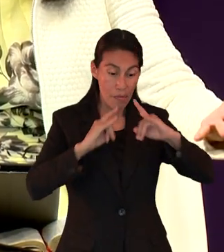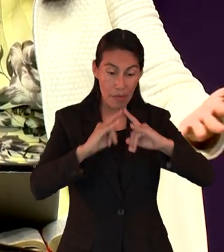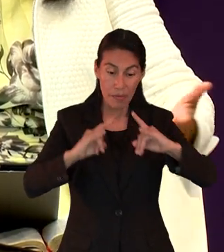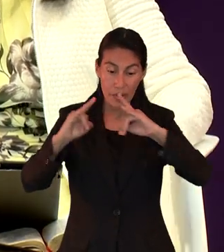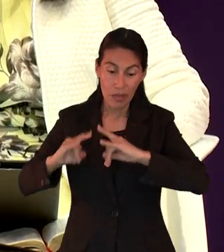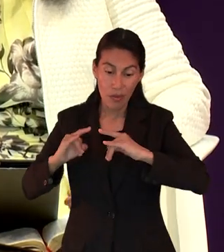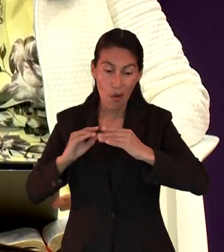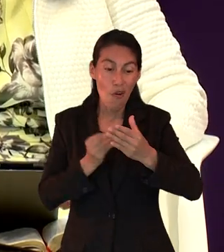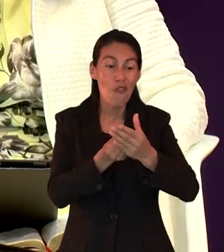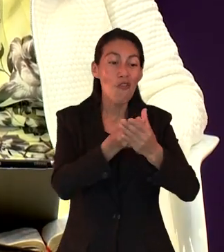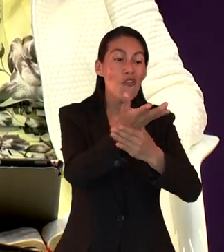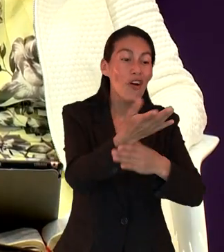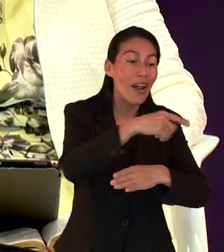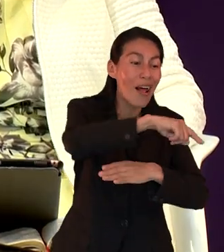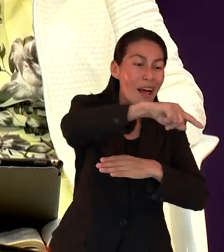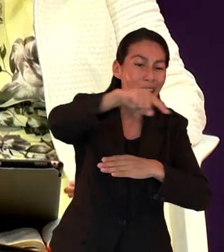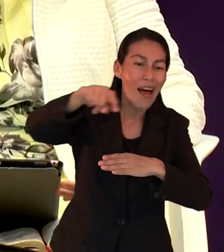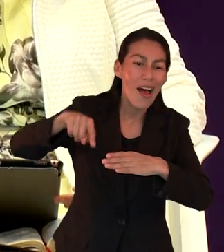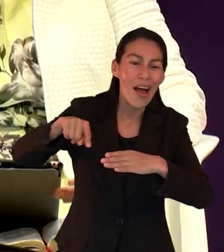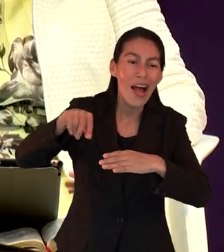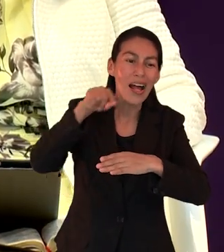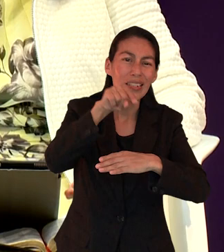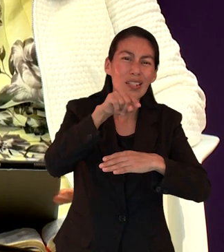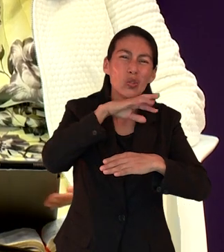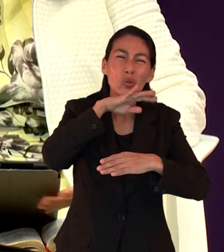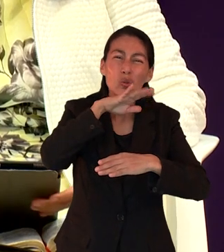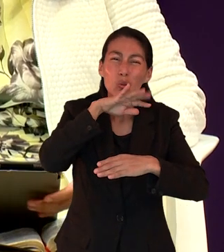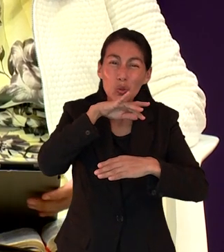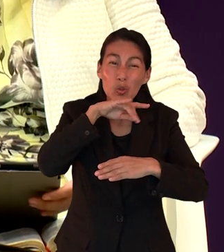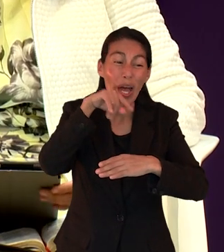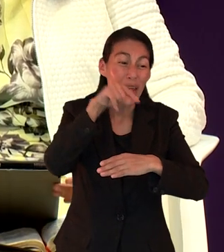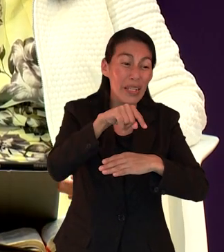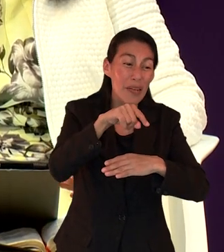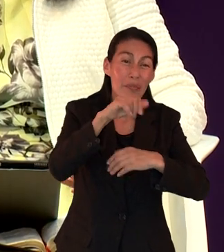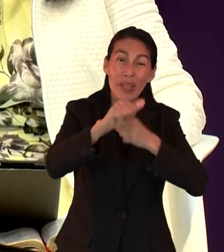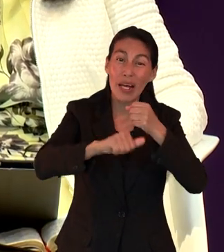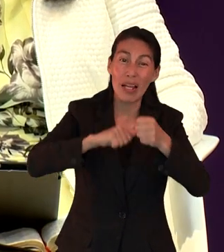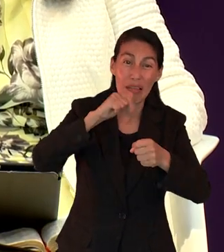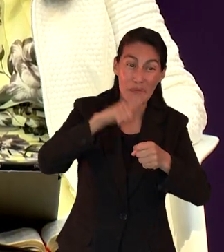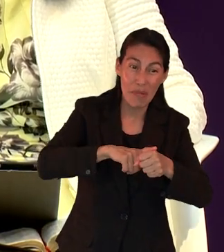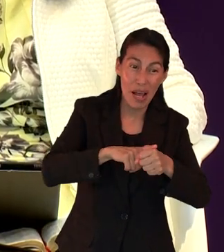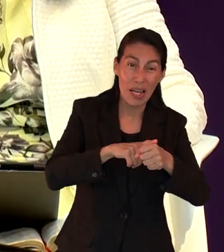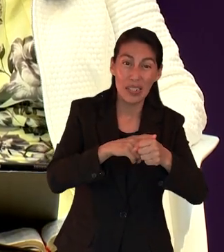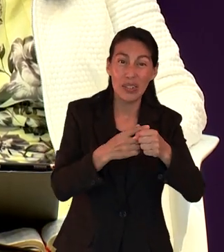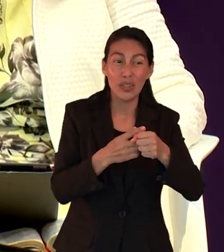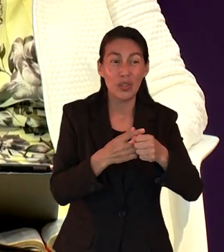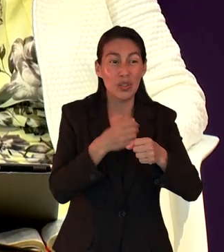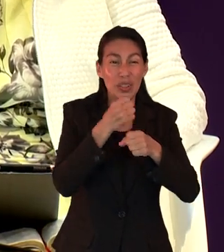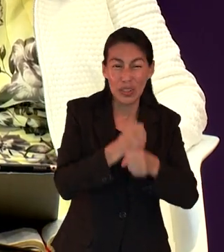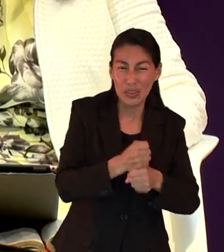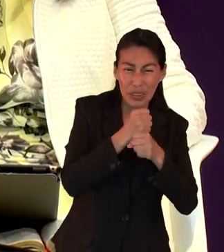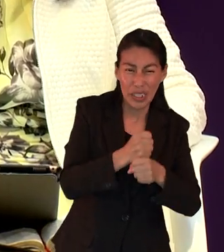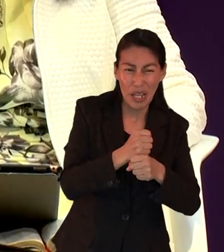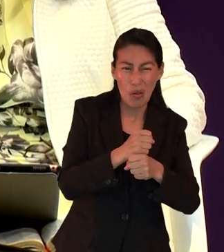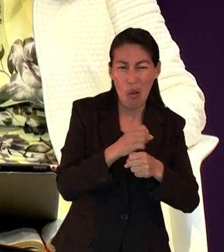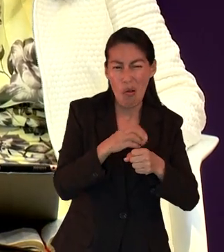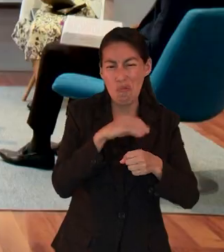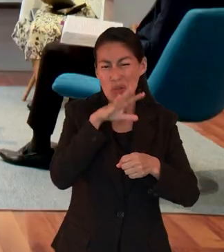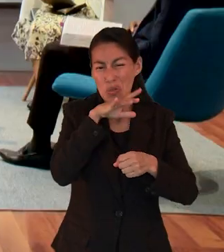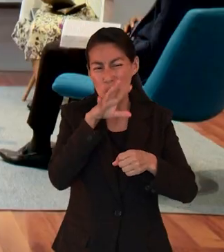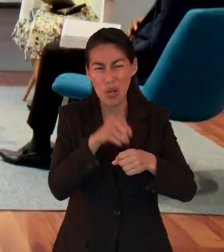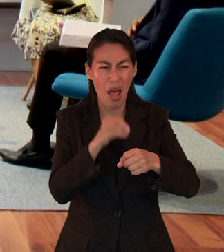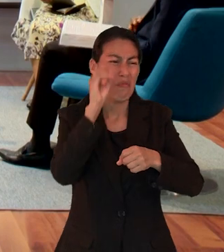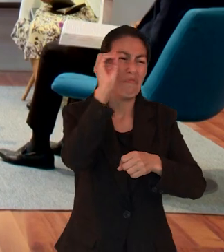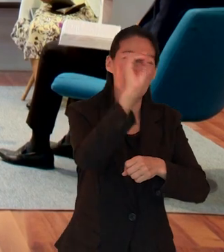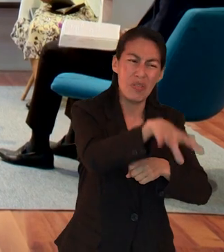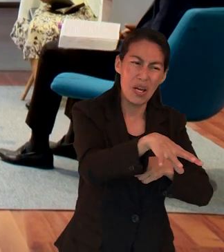afuera del campamento era una parte que ellos consideraban como inmunda porque ahí era donde se quemaban los restos de los animales que eran sacrificados. También